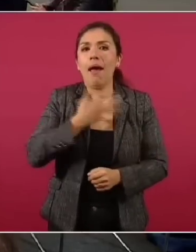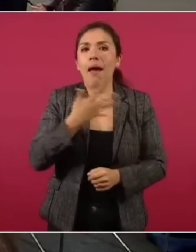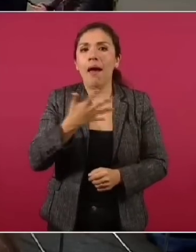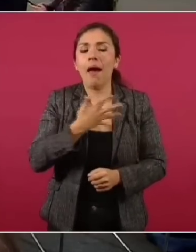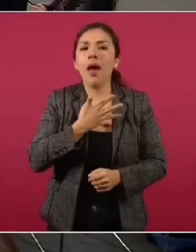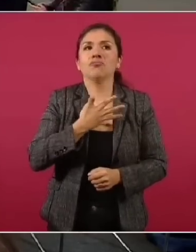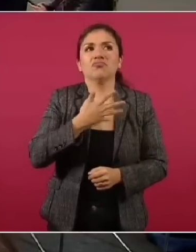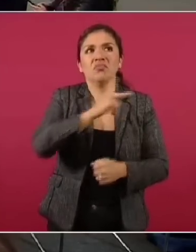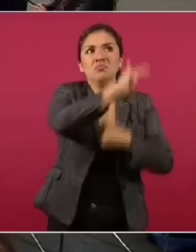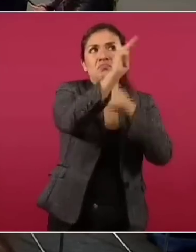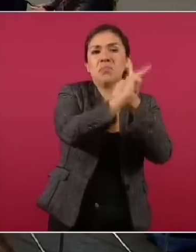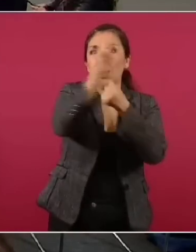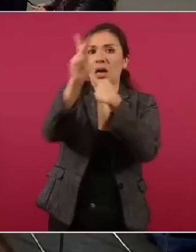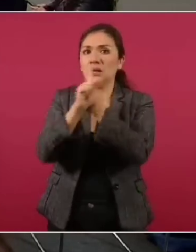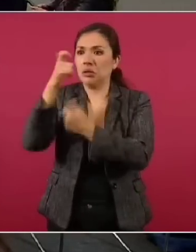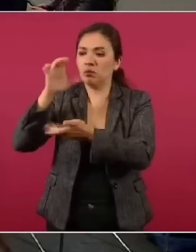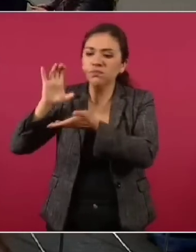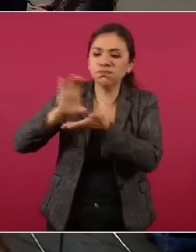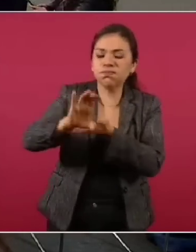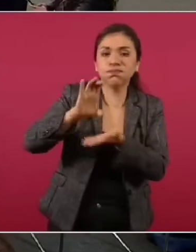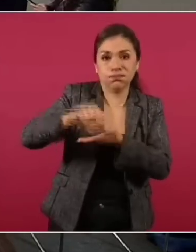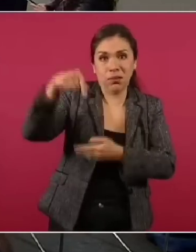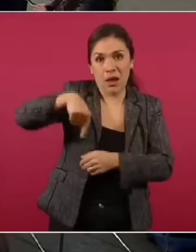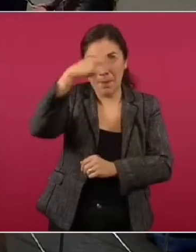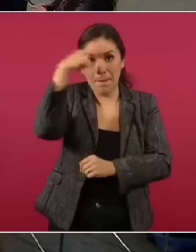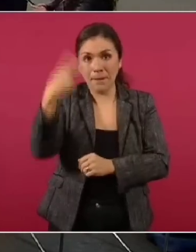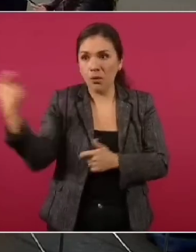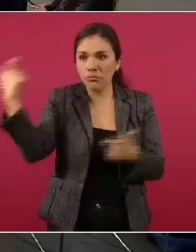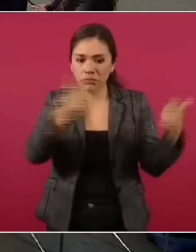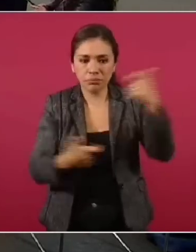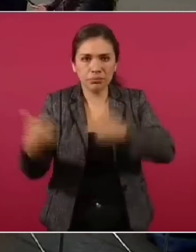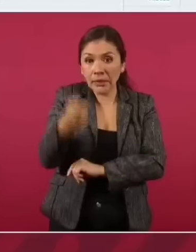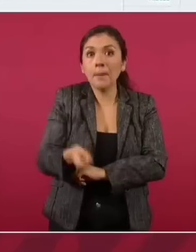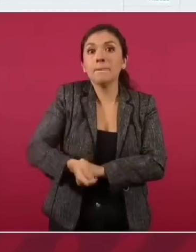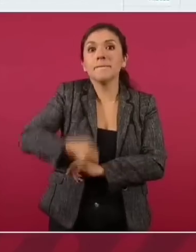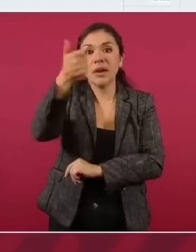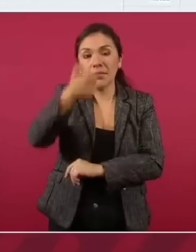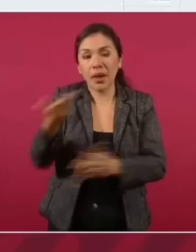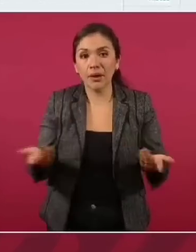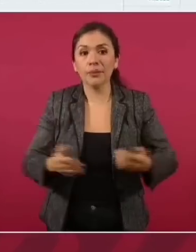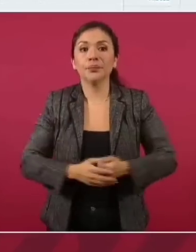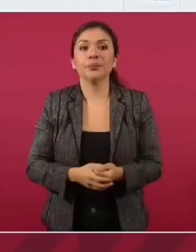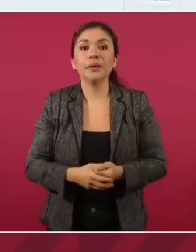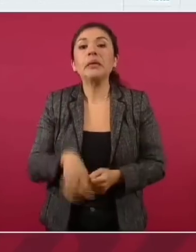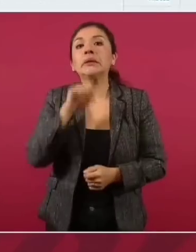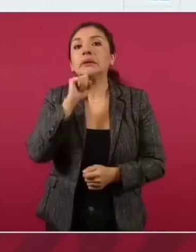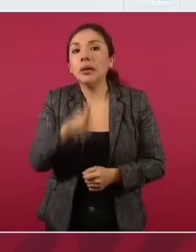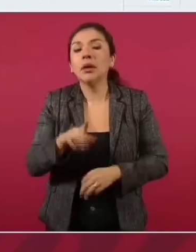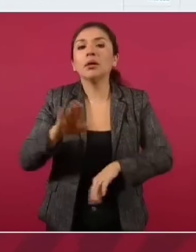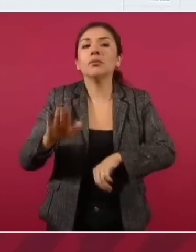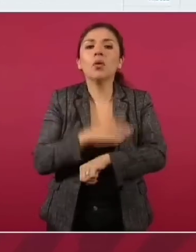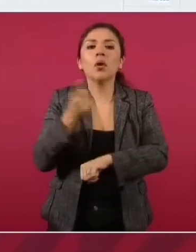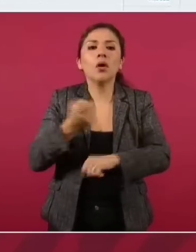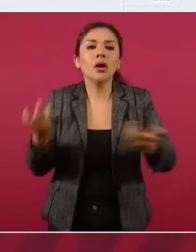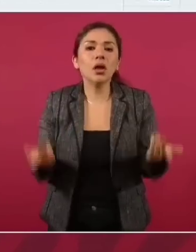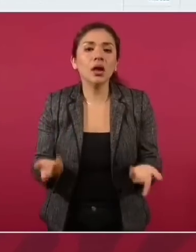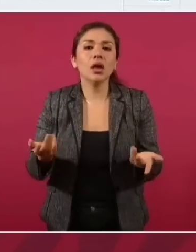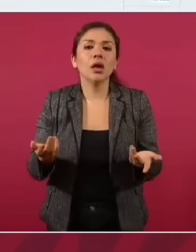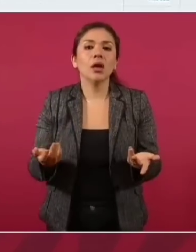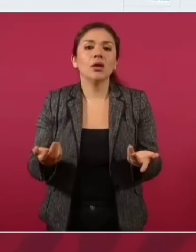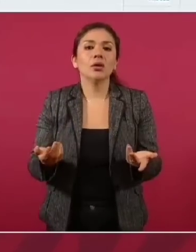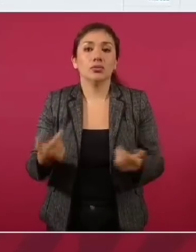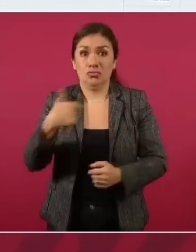extranjera récord, nunca vista. Se debe a que no